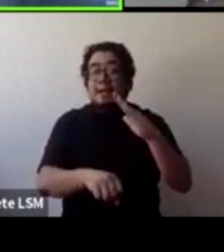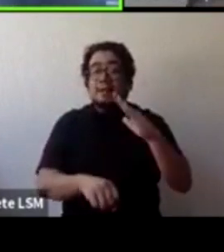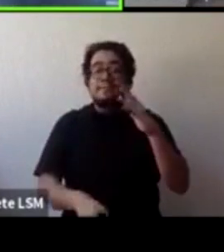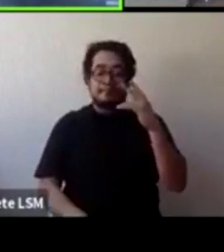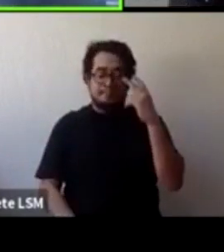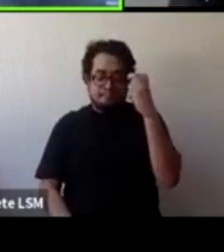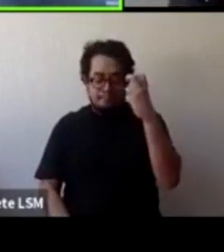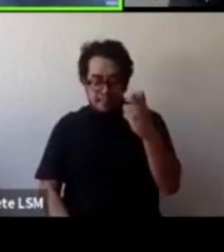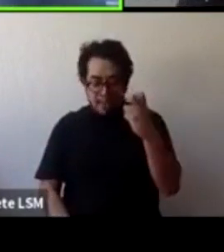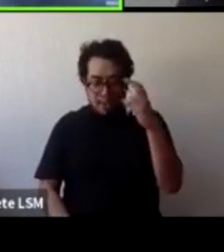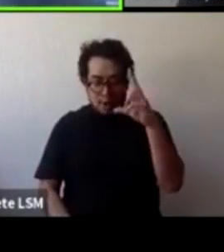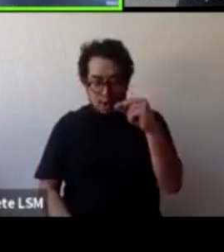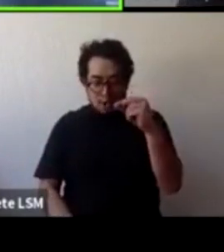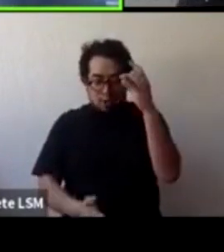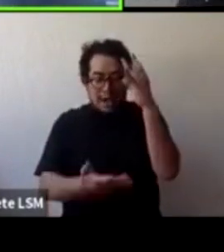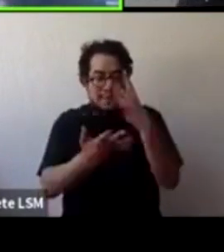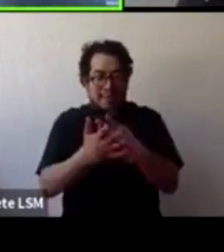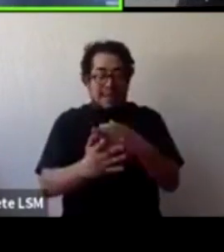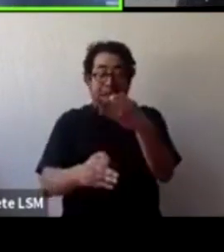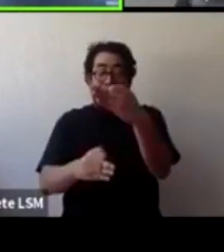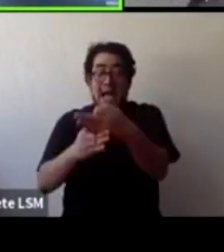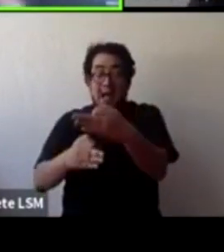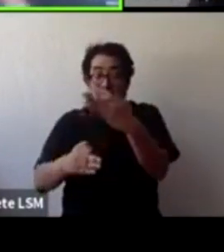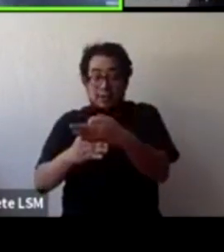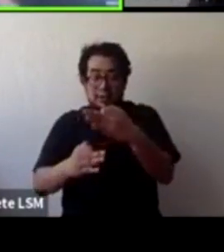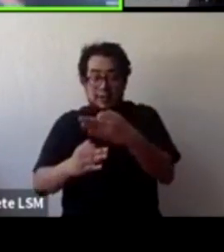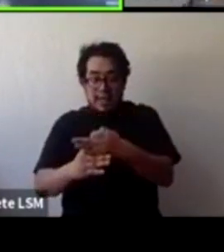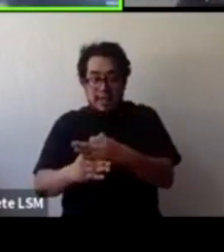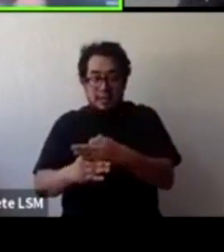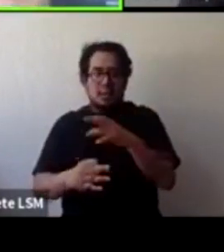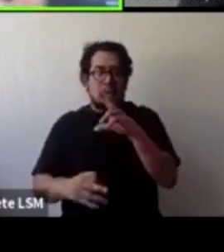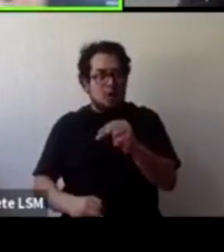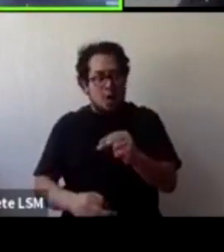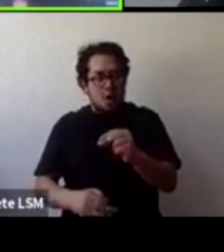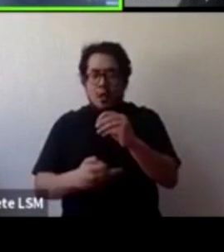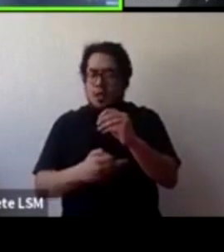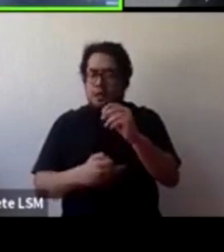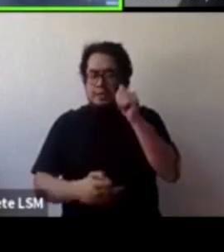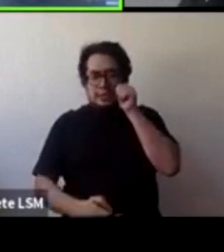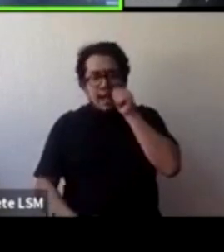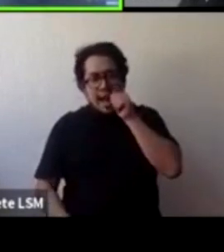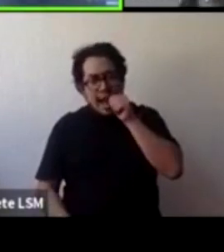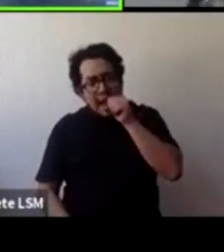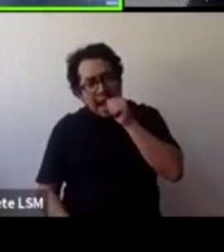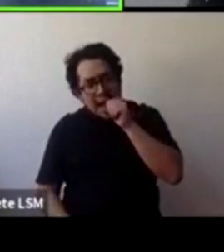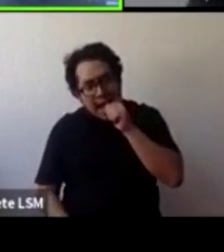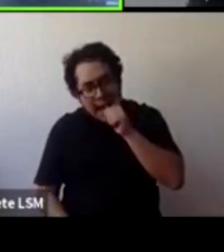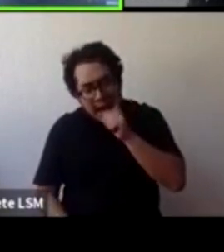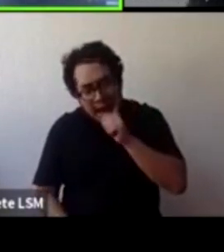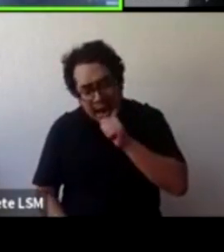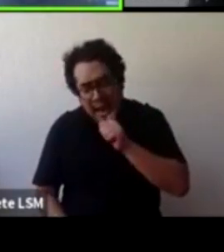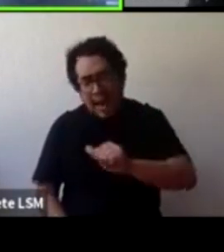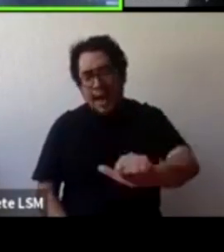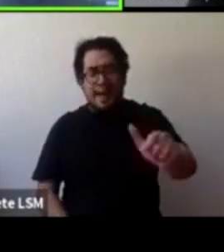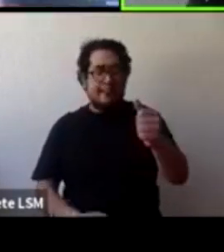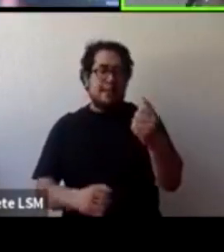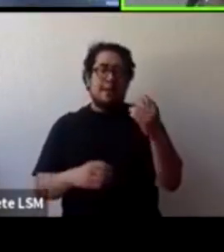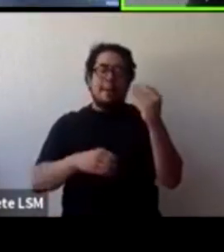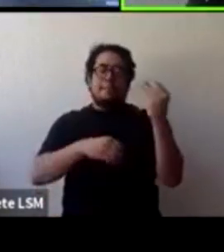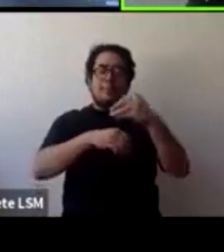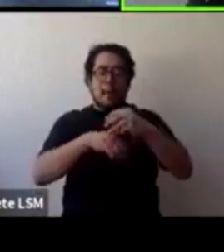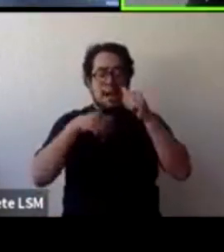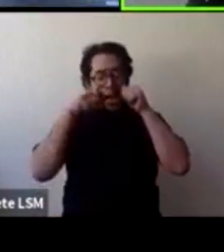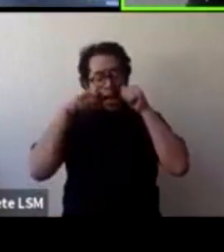ahorita en el confinamiento sino tienen que estar presentes todo el tiempo en la vida de sus hijos saber qué están haciendo y etcétera